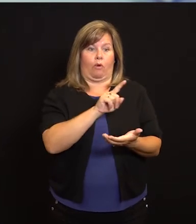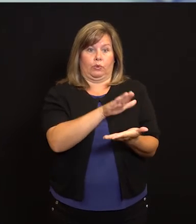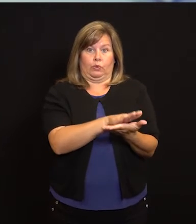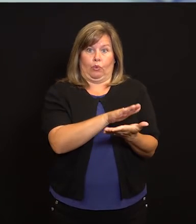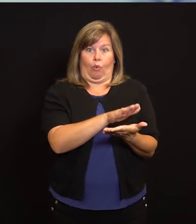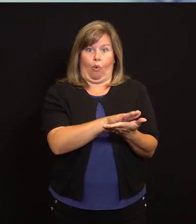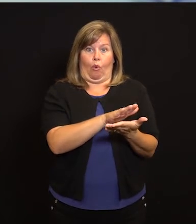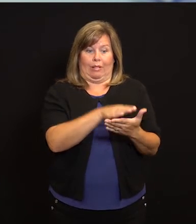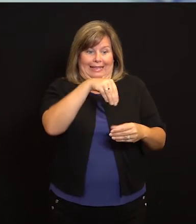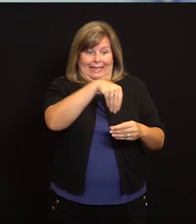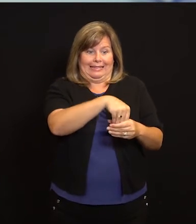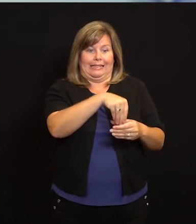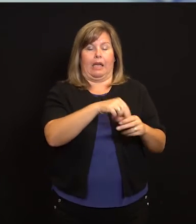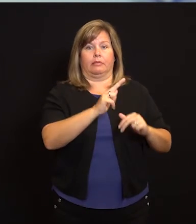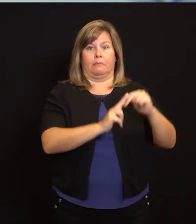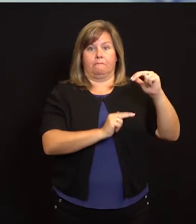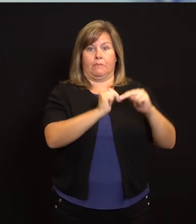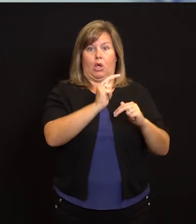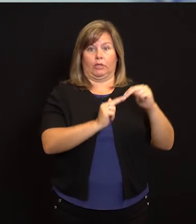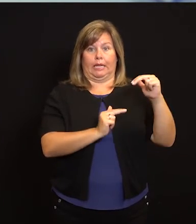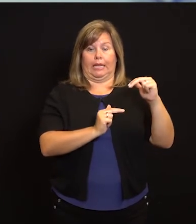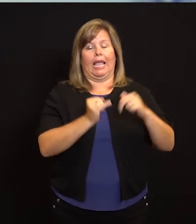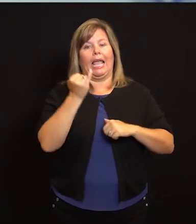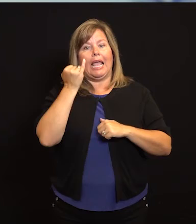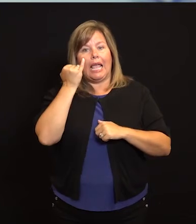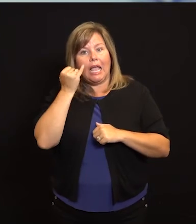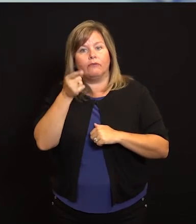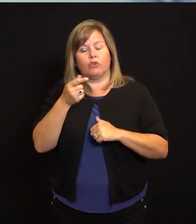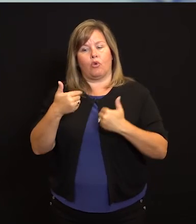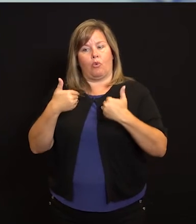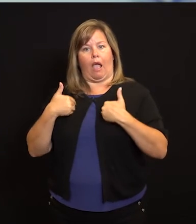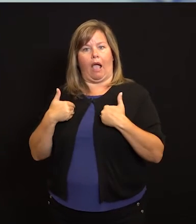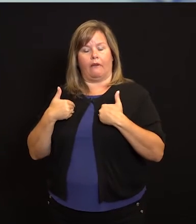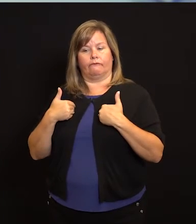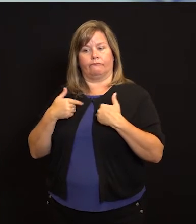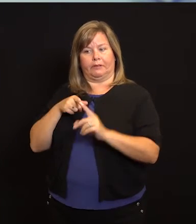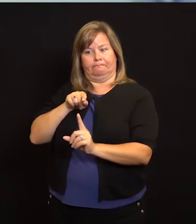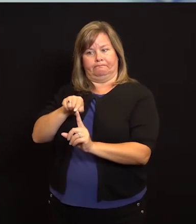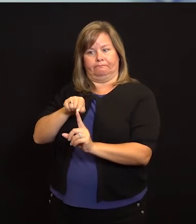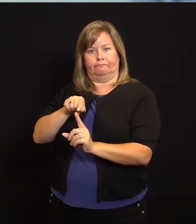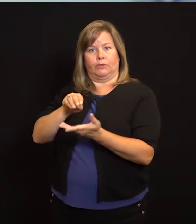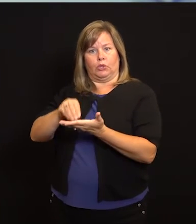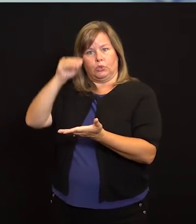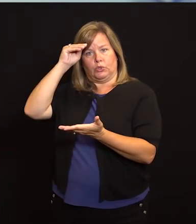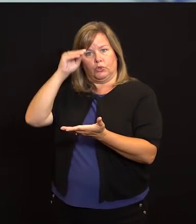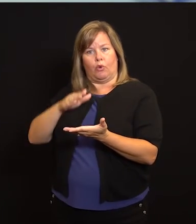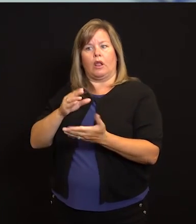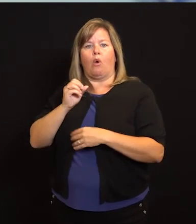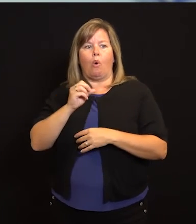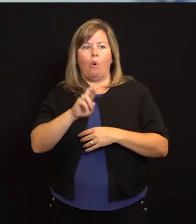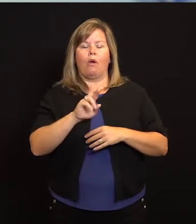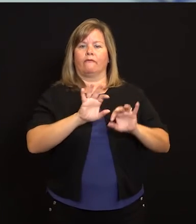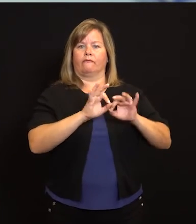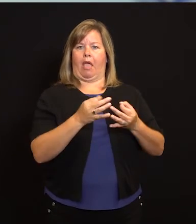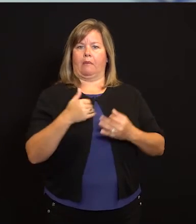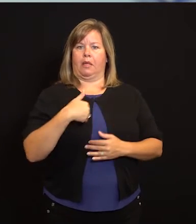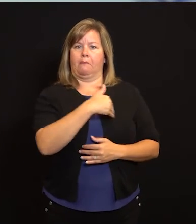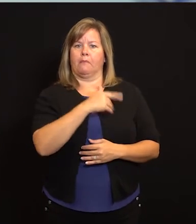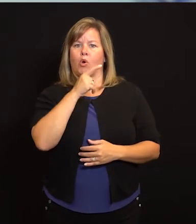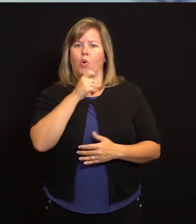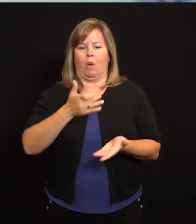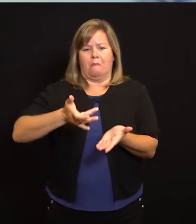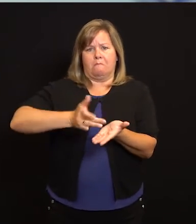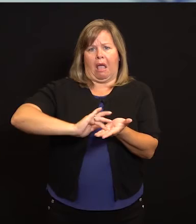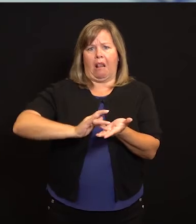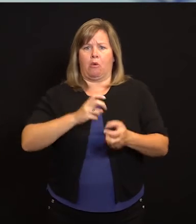que no puede usar una máscara, que elegir esa opción virtual puede ser lo que debe pensar. Voy a terminar